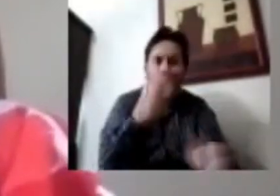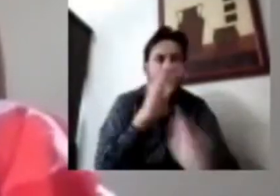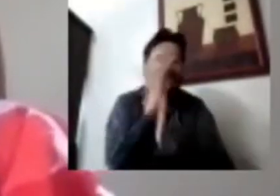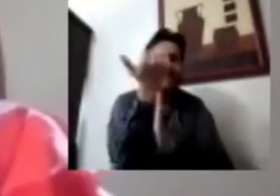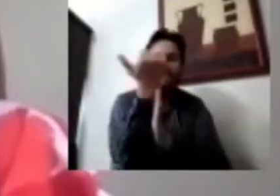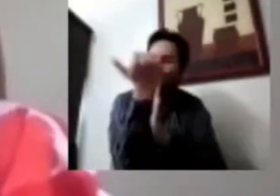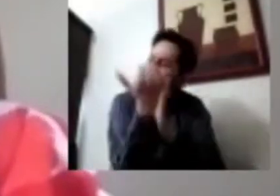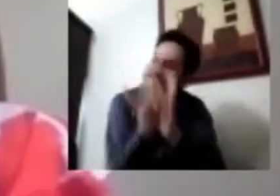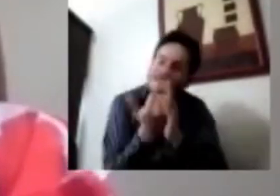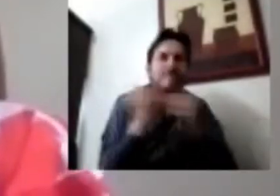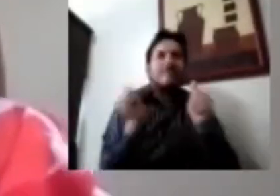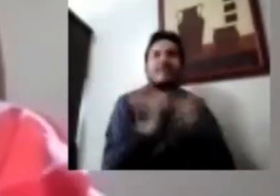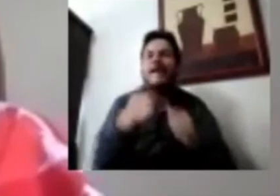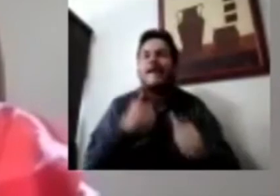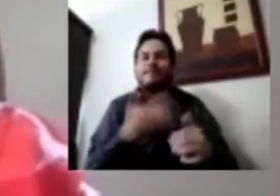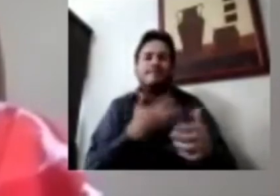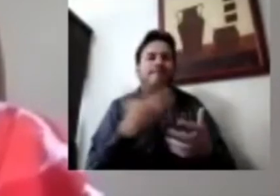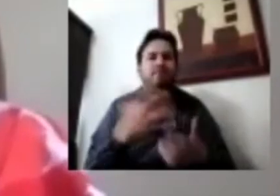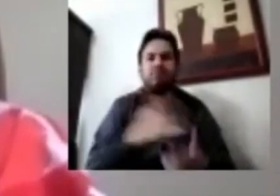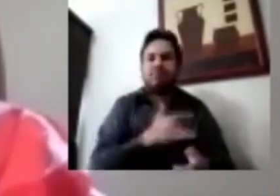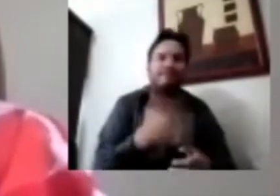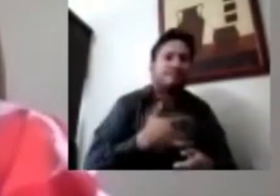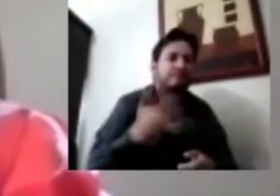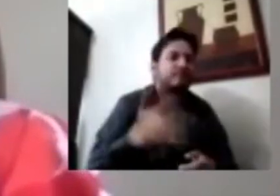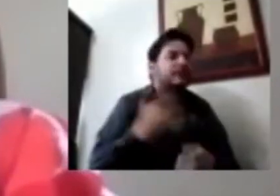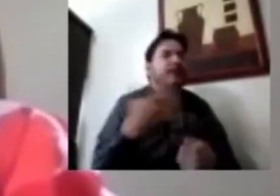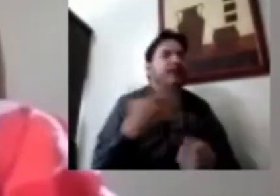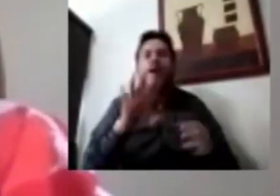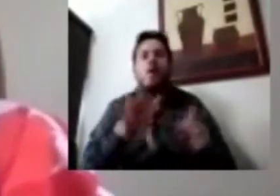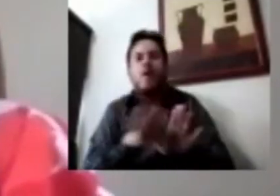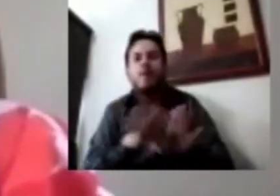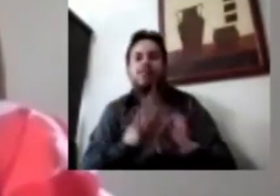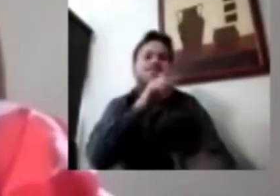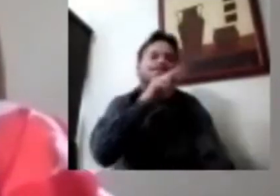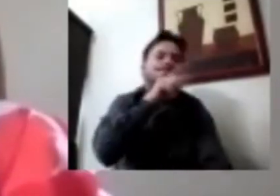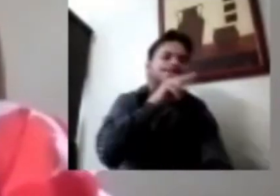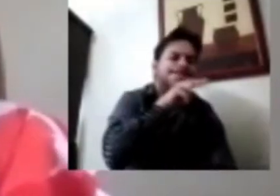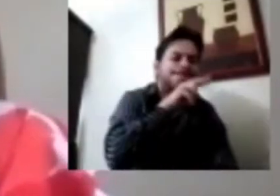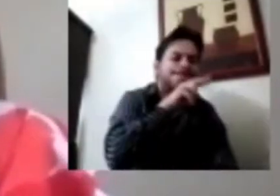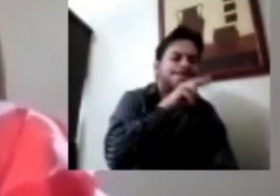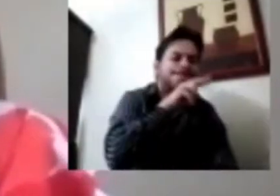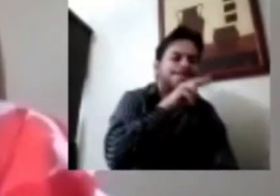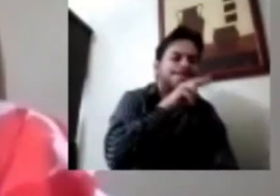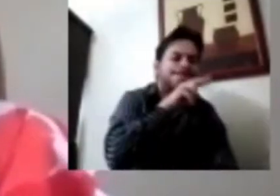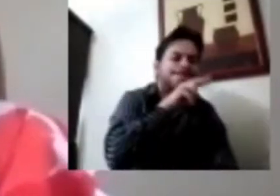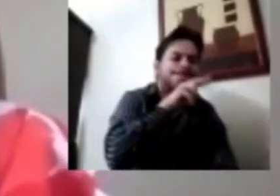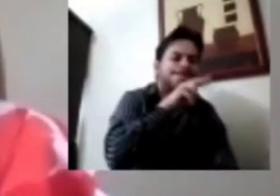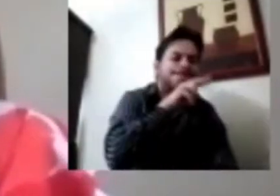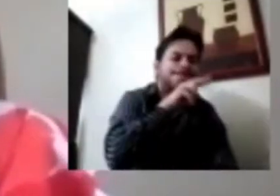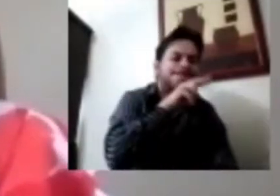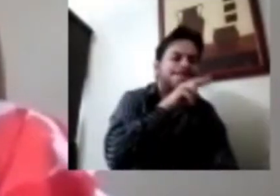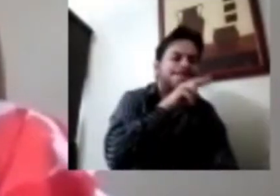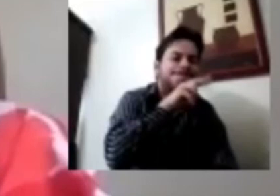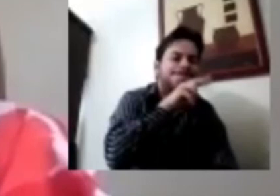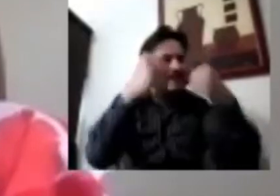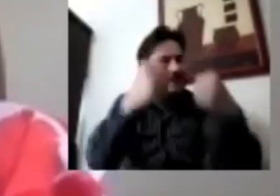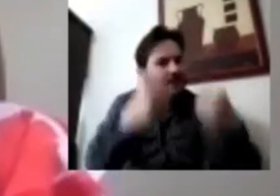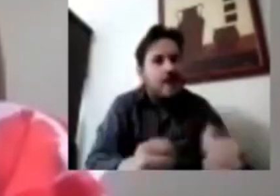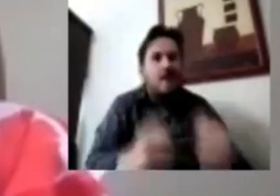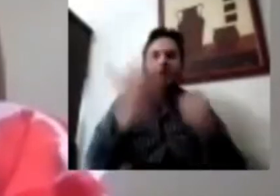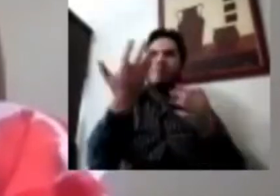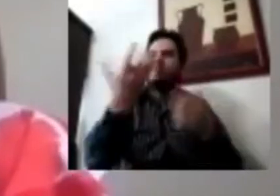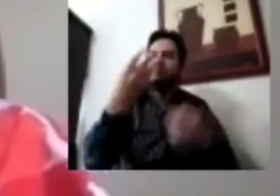alimentaria y ahorita les doy unos números más específicos. Y lo que ha aumentado es la inseguridad alimentaria leve, moderada y